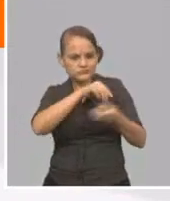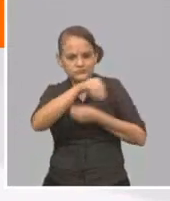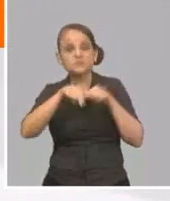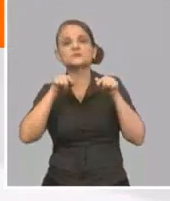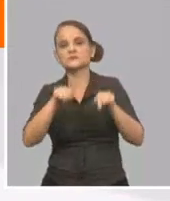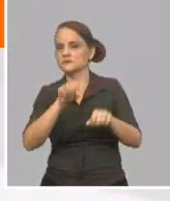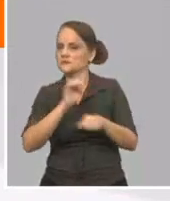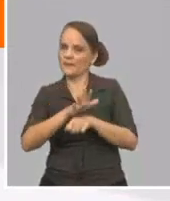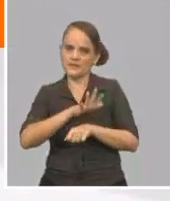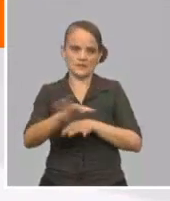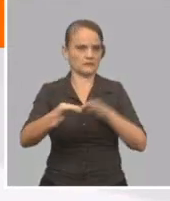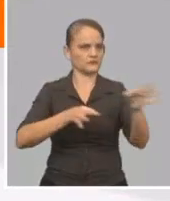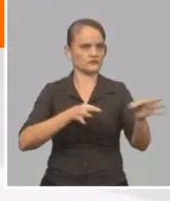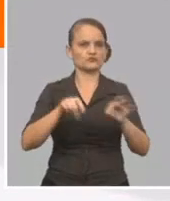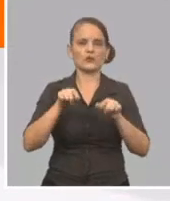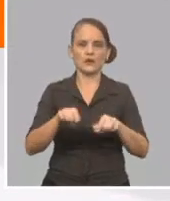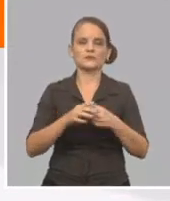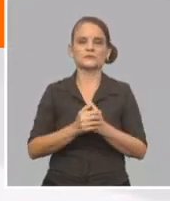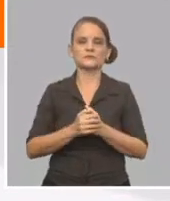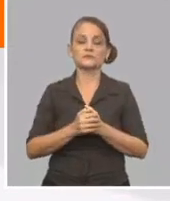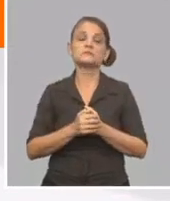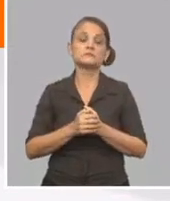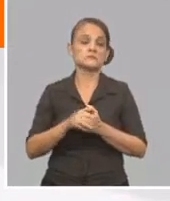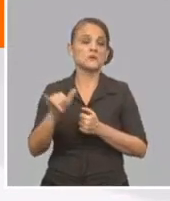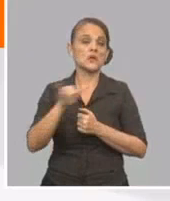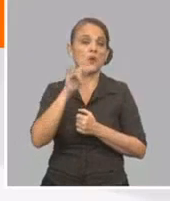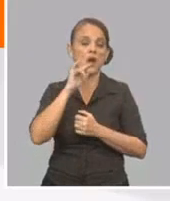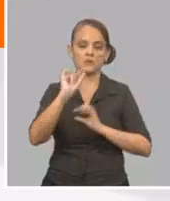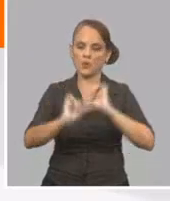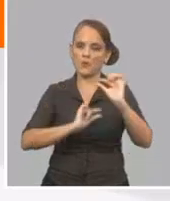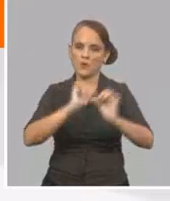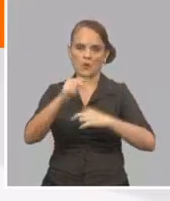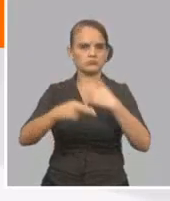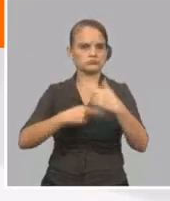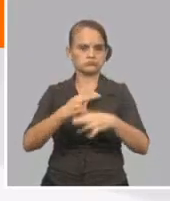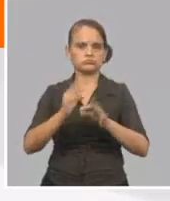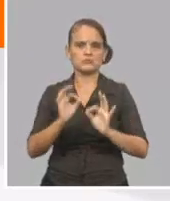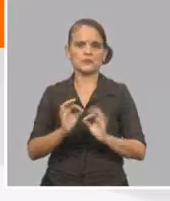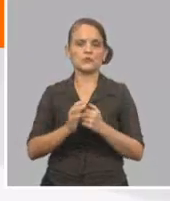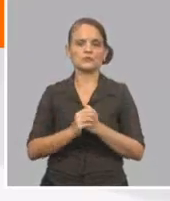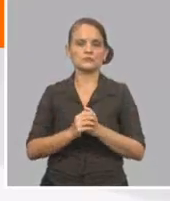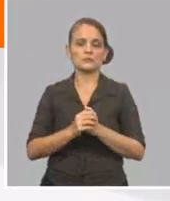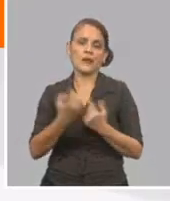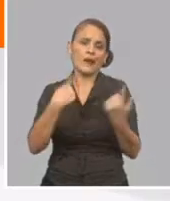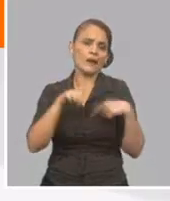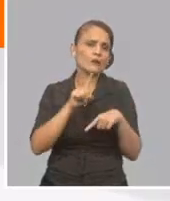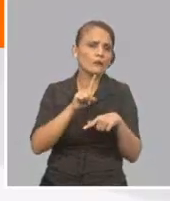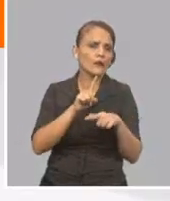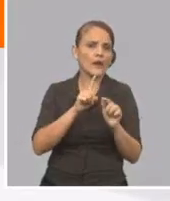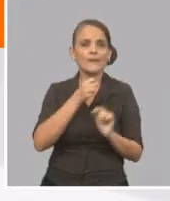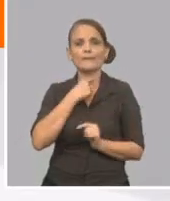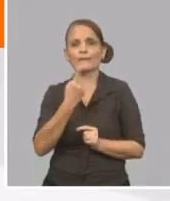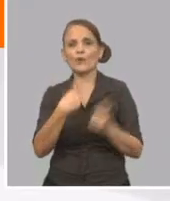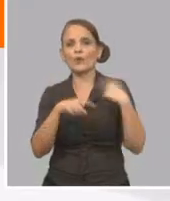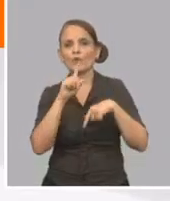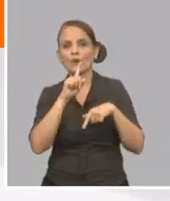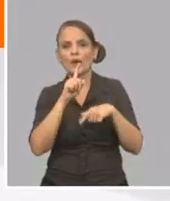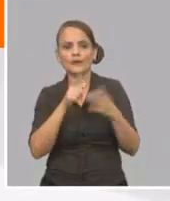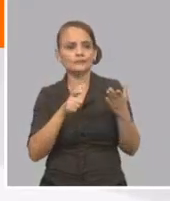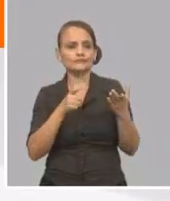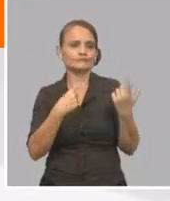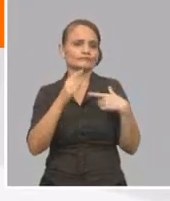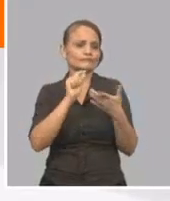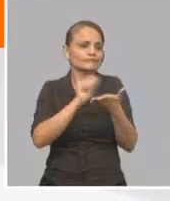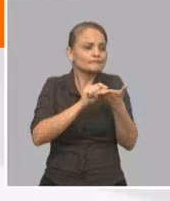se restablecen y comienzan a desarrollarse con determinadas limitaciones, por teléfono, las reservaciones y demás,